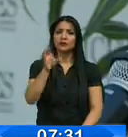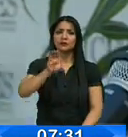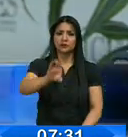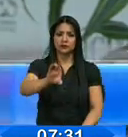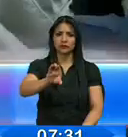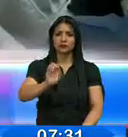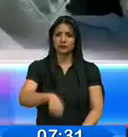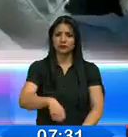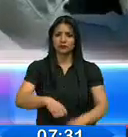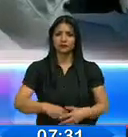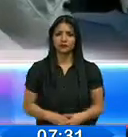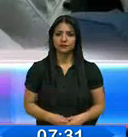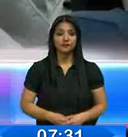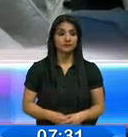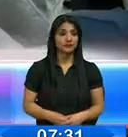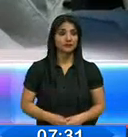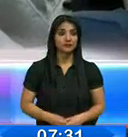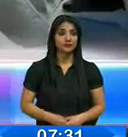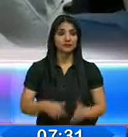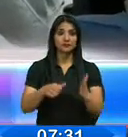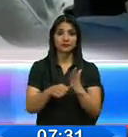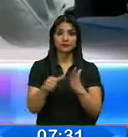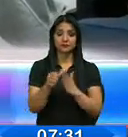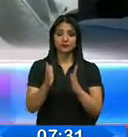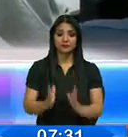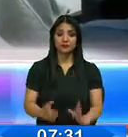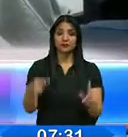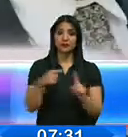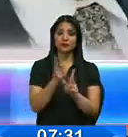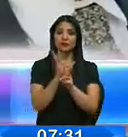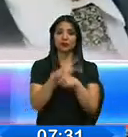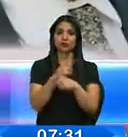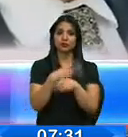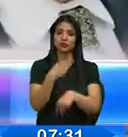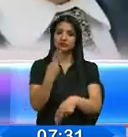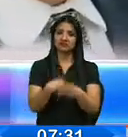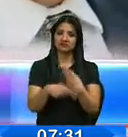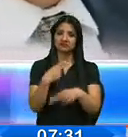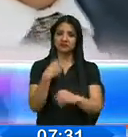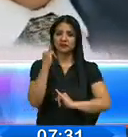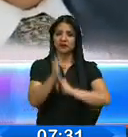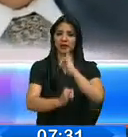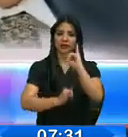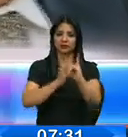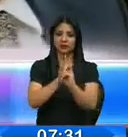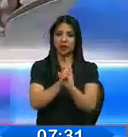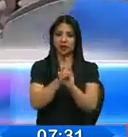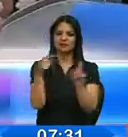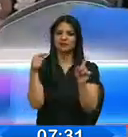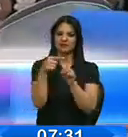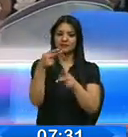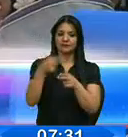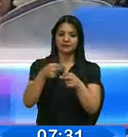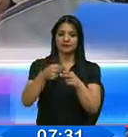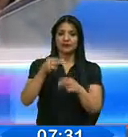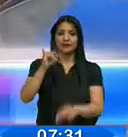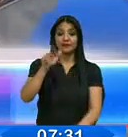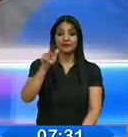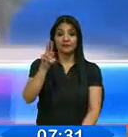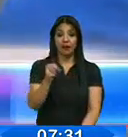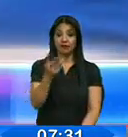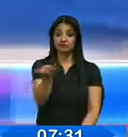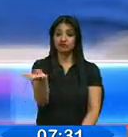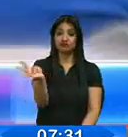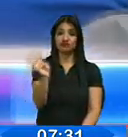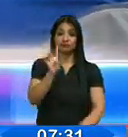En este marco, el ministro de Producción, Comercio Exterior, Inversiones y Pesca, Iván Hontaneda, se reunió con empresarios